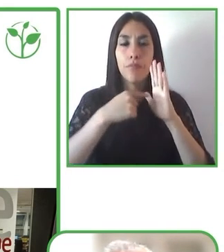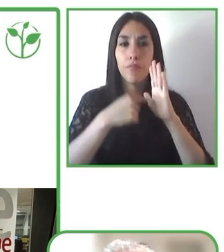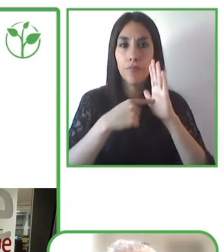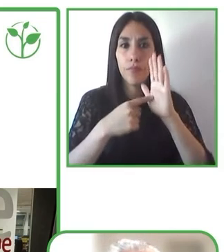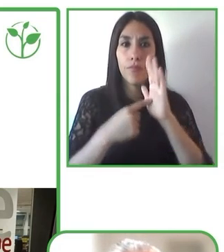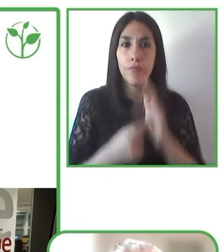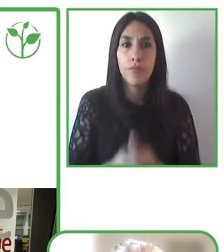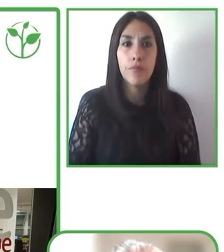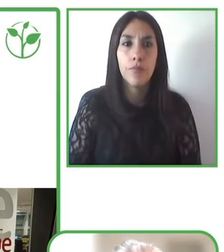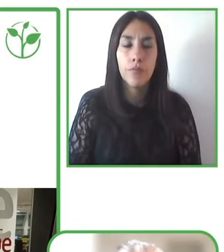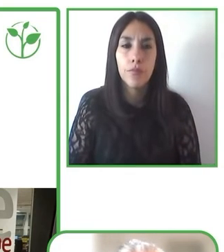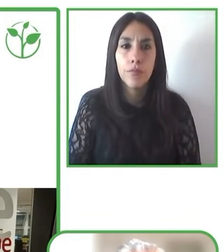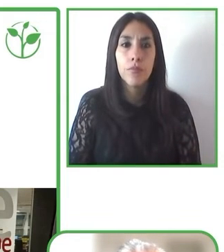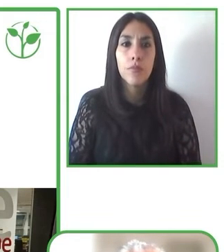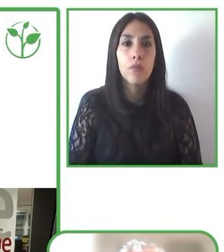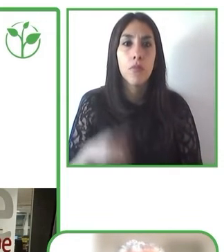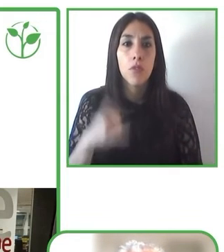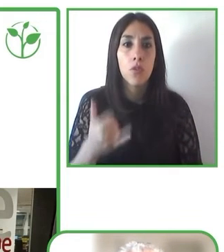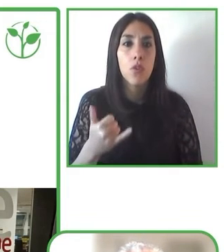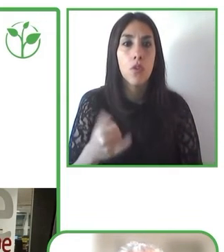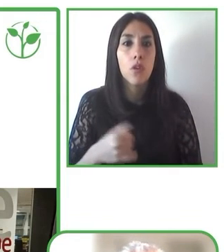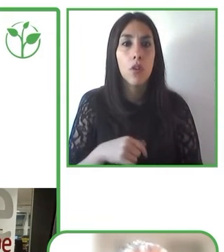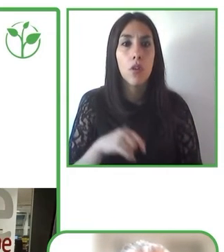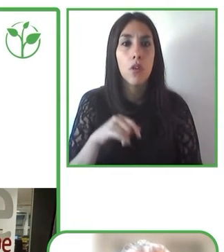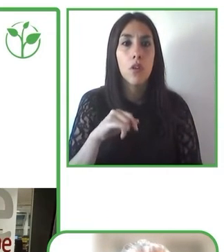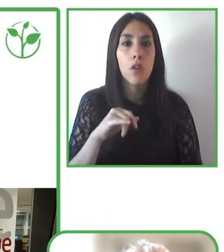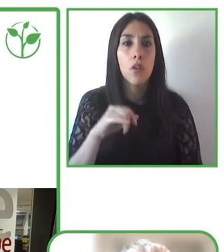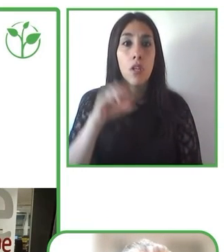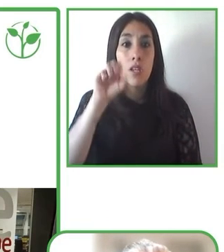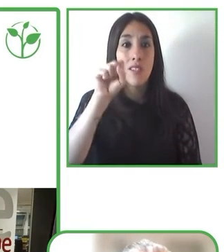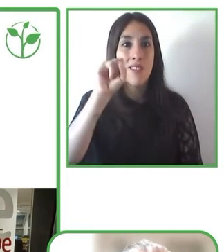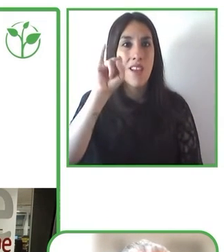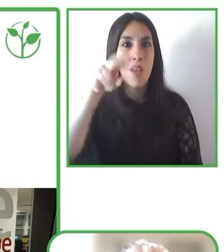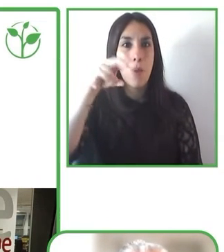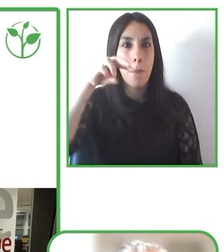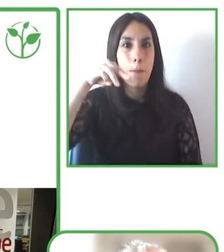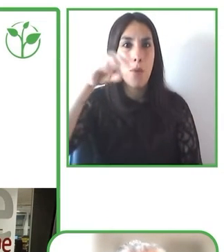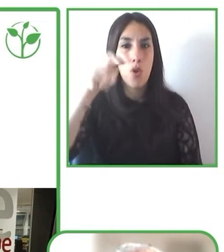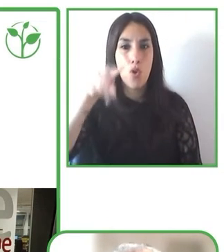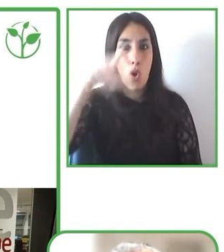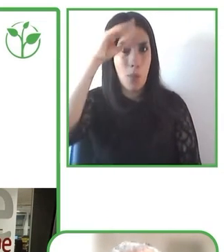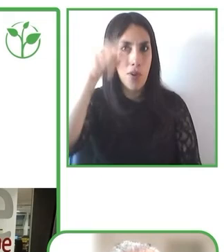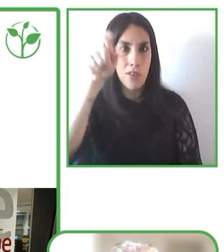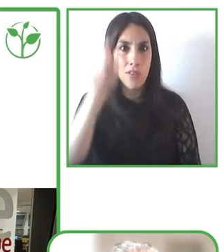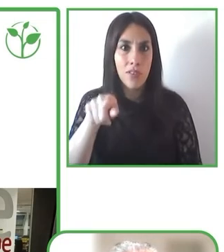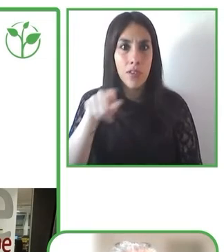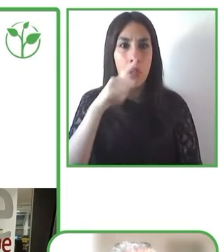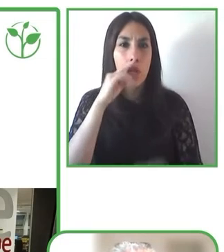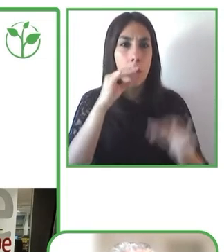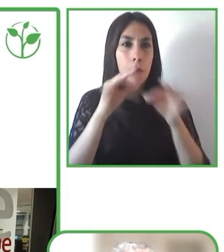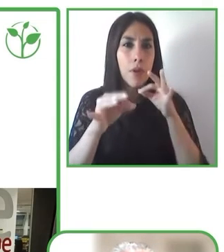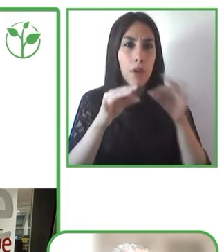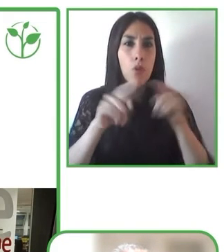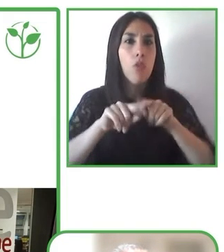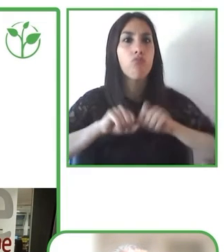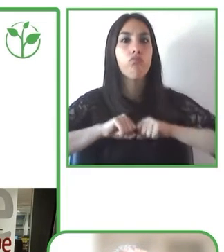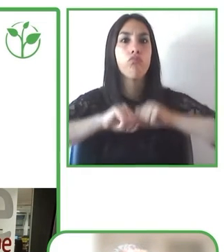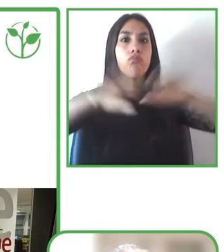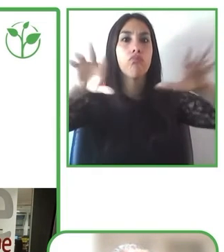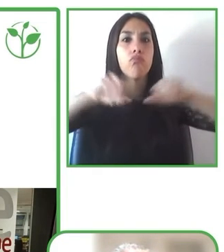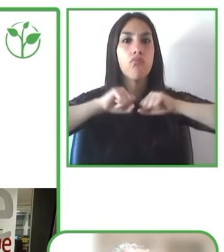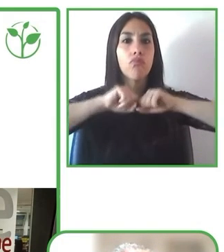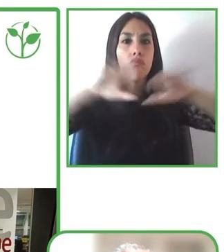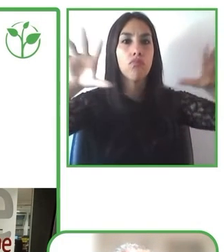Simón Marco que podéis ver en la foto y que difunde a una gran audiencia de decenas de miles o centenas de miles de personas la